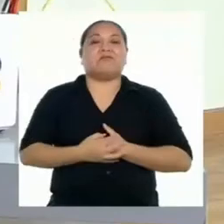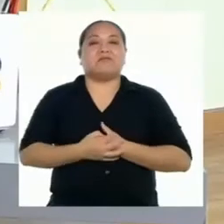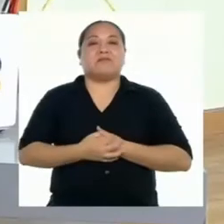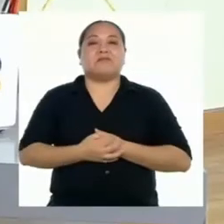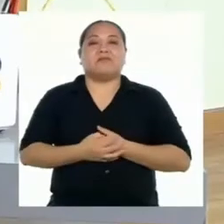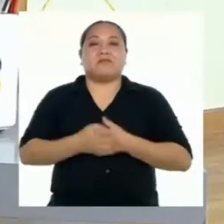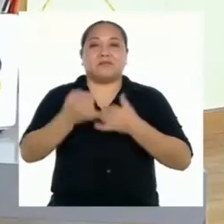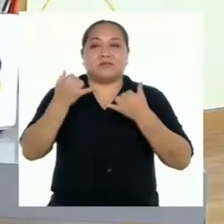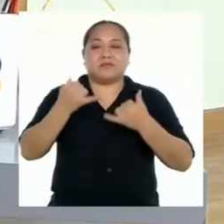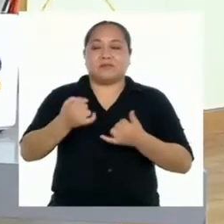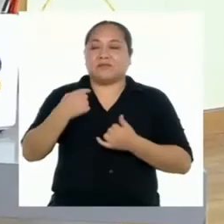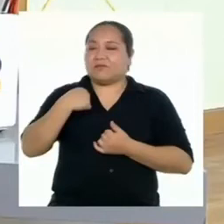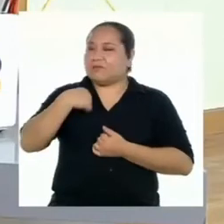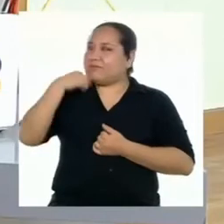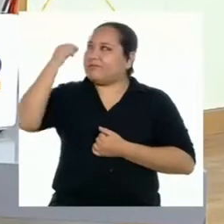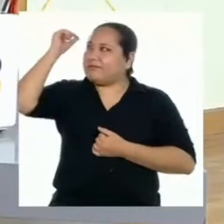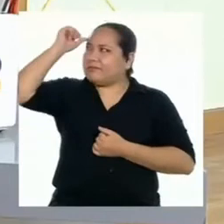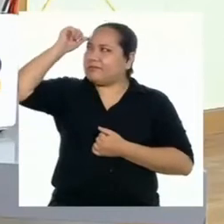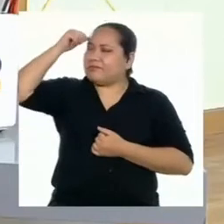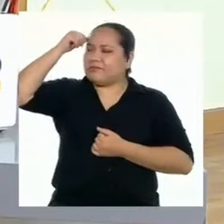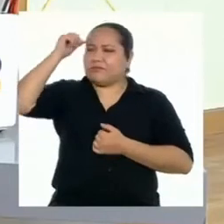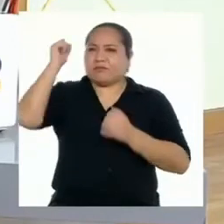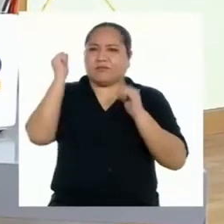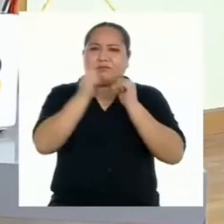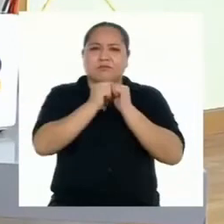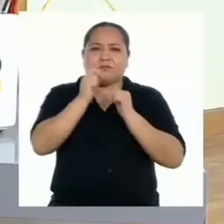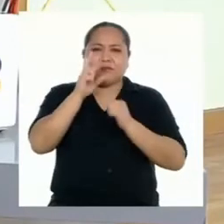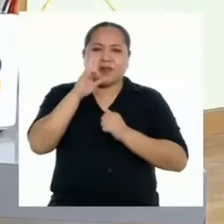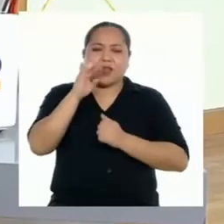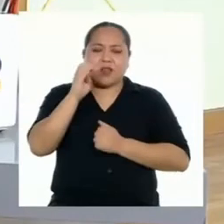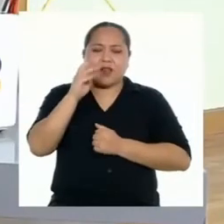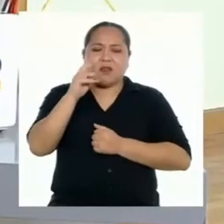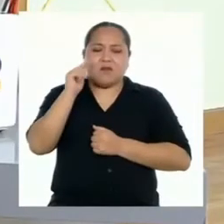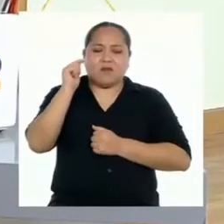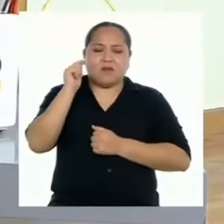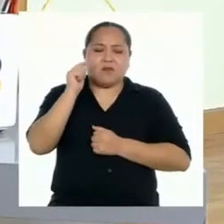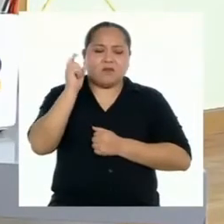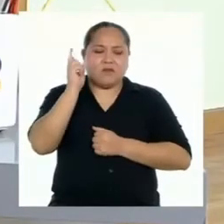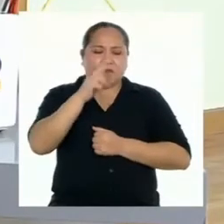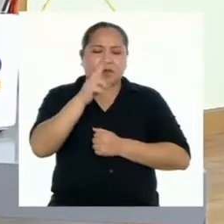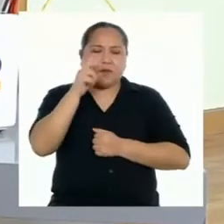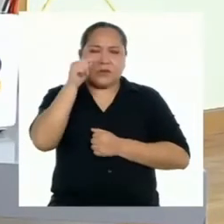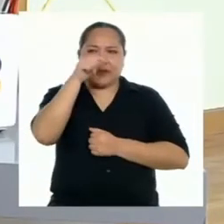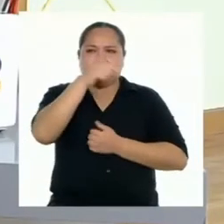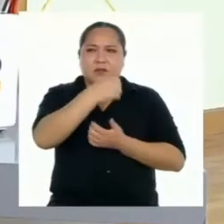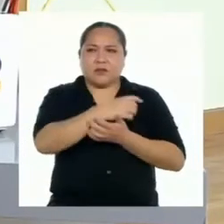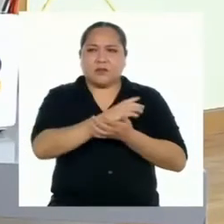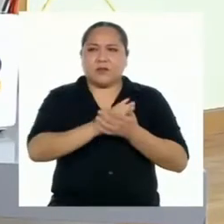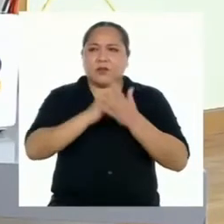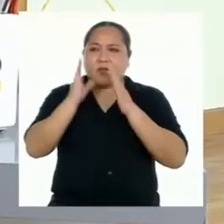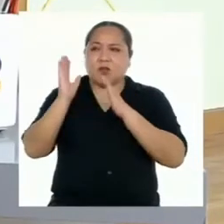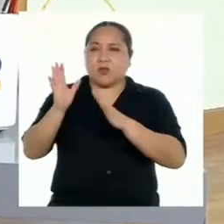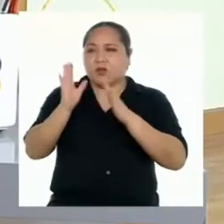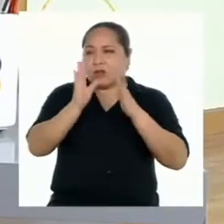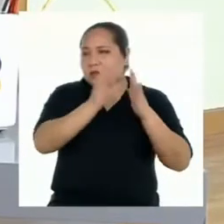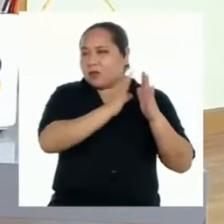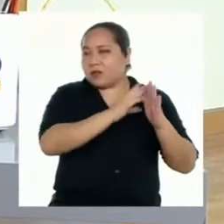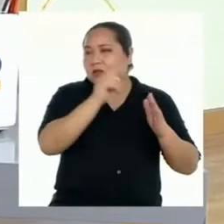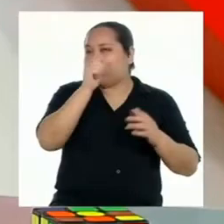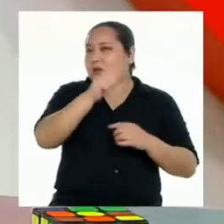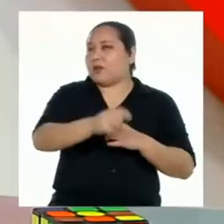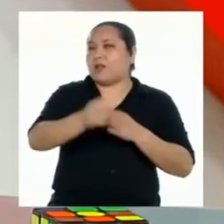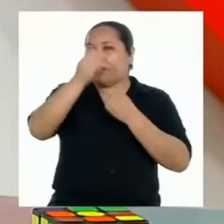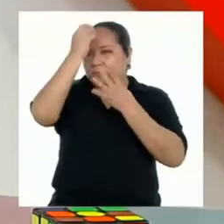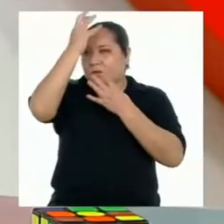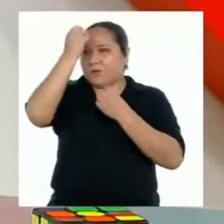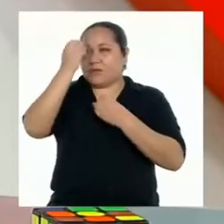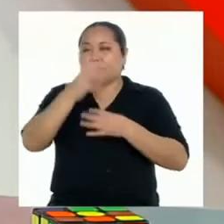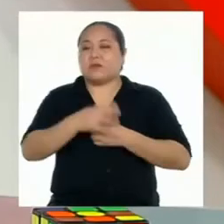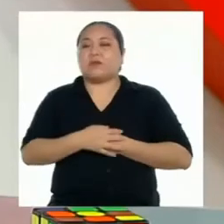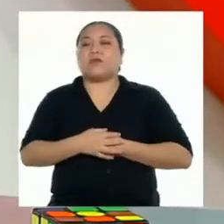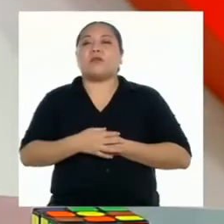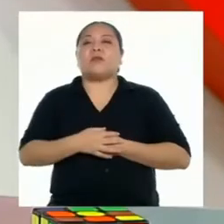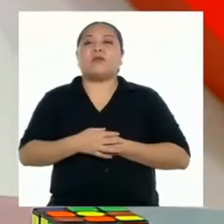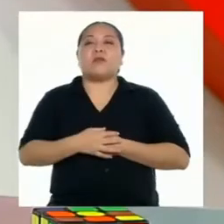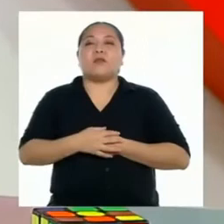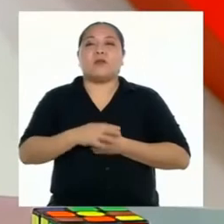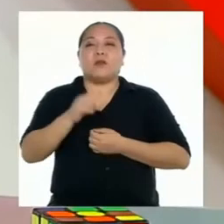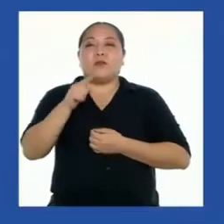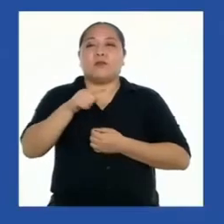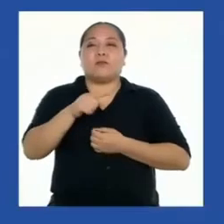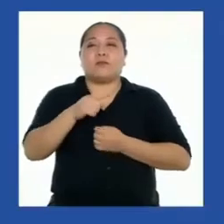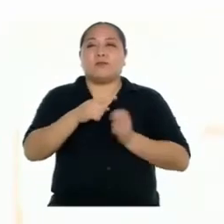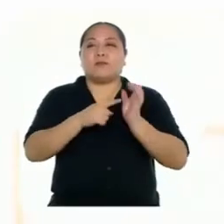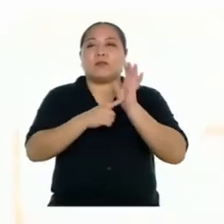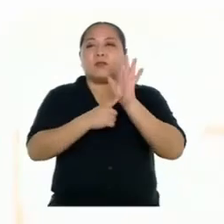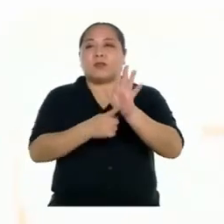Ahora que recuerdo, con Rebo obtuvimos en cuenta estas partes, y así organizamos nuestra información. Proyectando